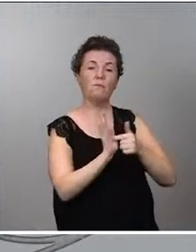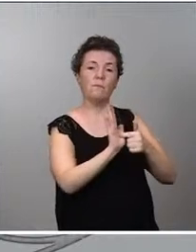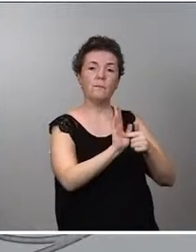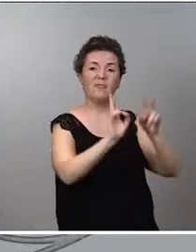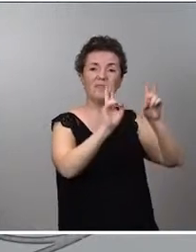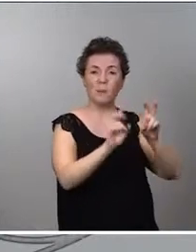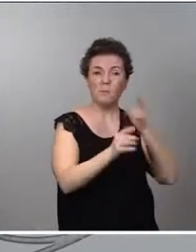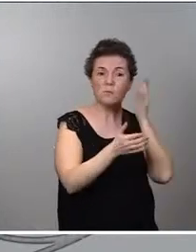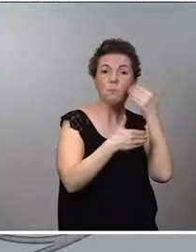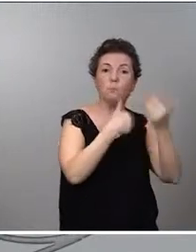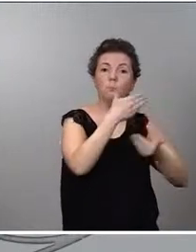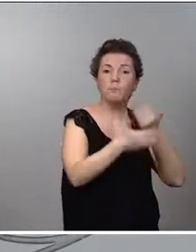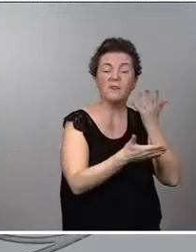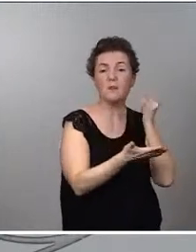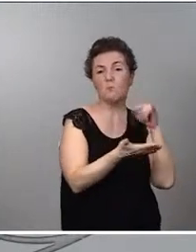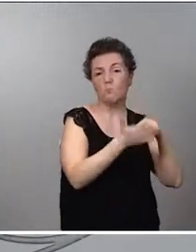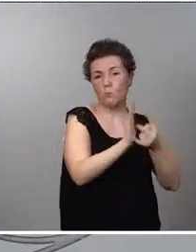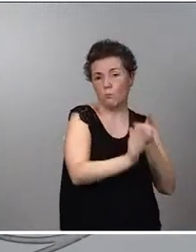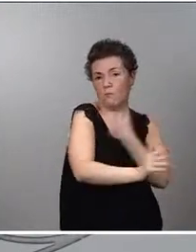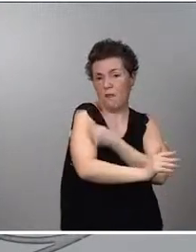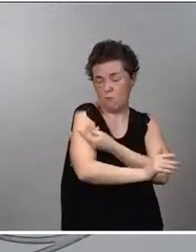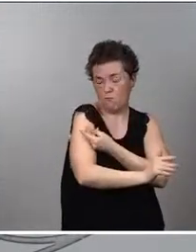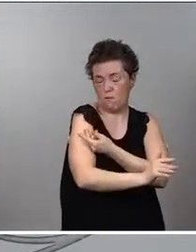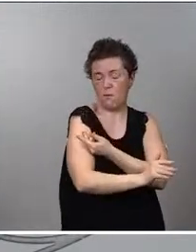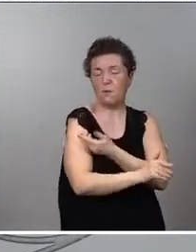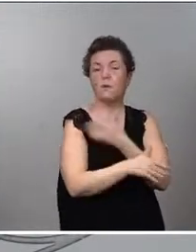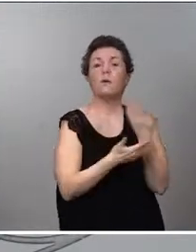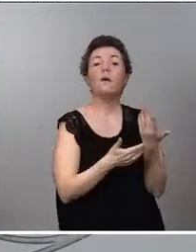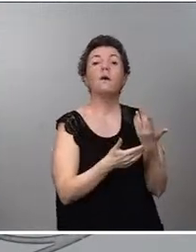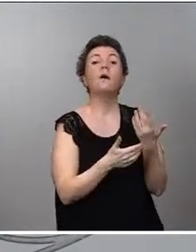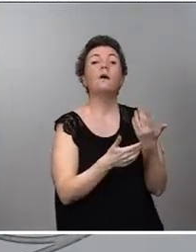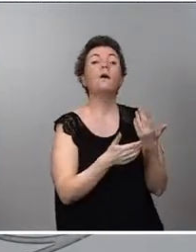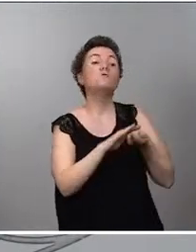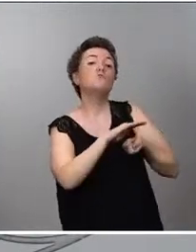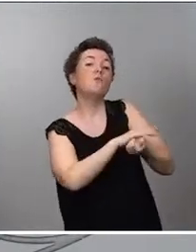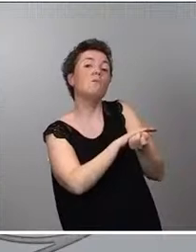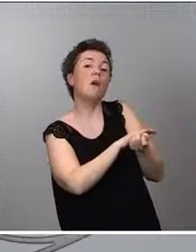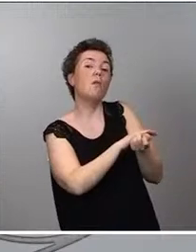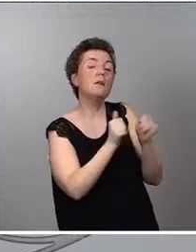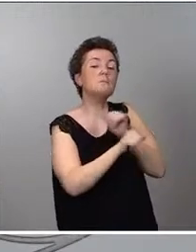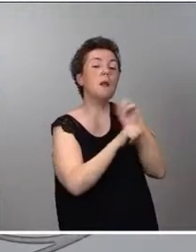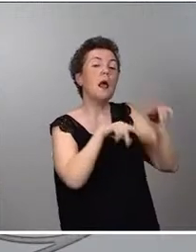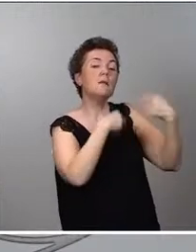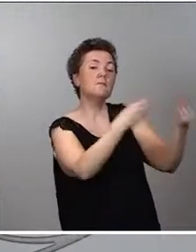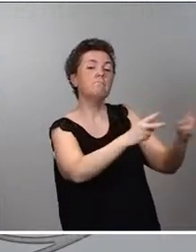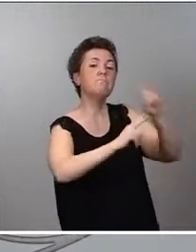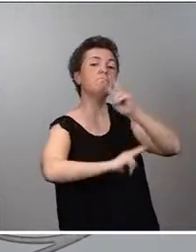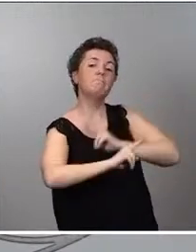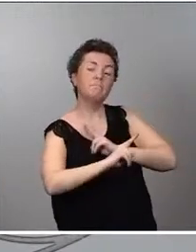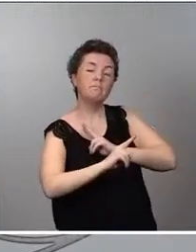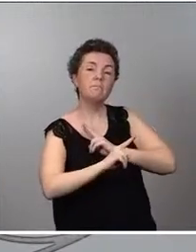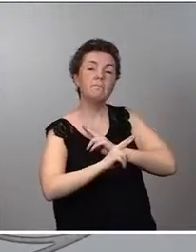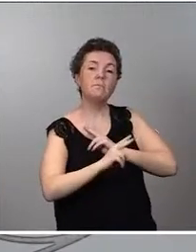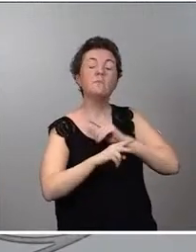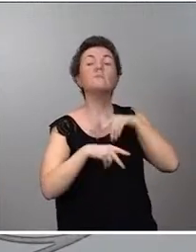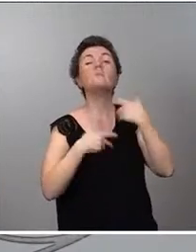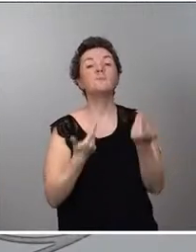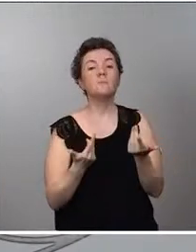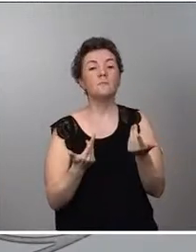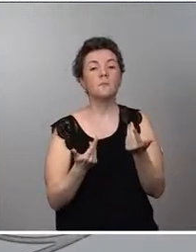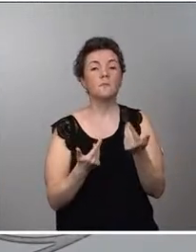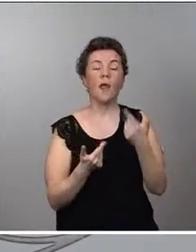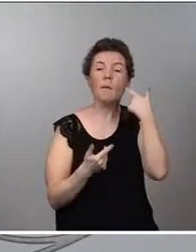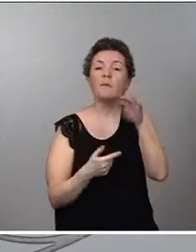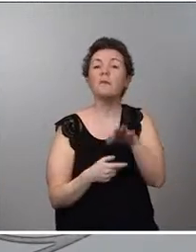proyecto, a esta vacuna y por tanto, ha solicitado y estaremos a la espera de que estas aclaraciones se produzcan y en cualquier caso saber la decisión